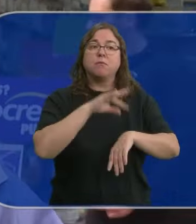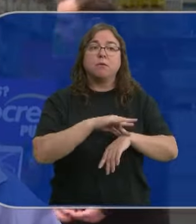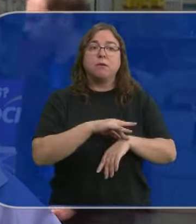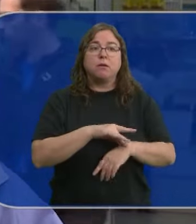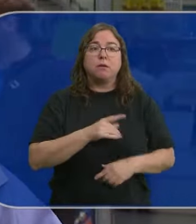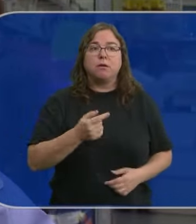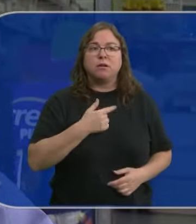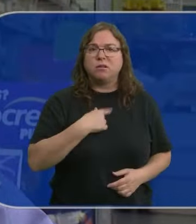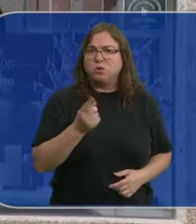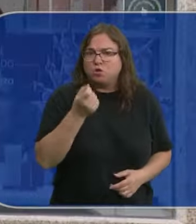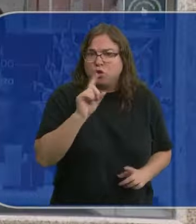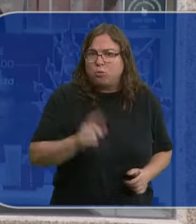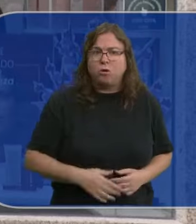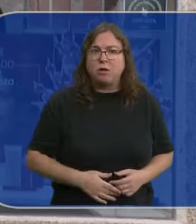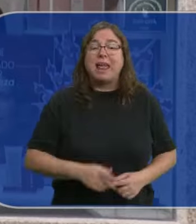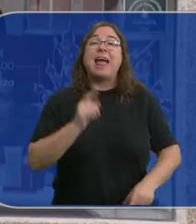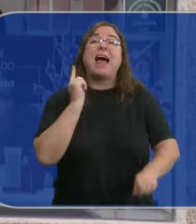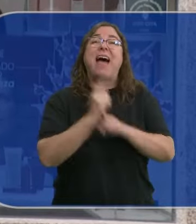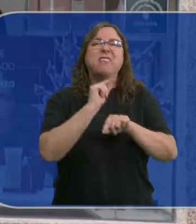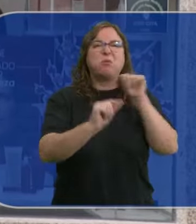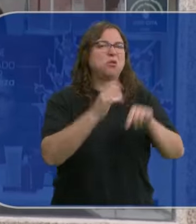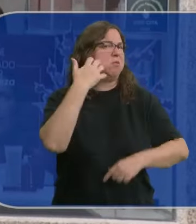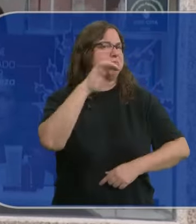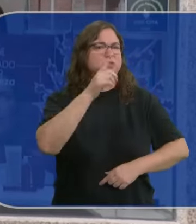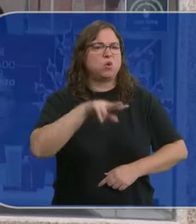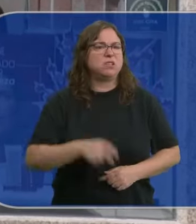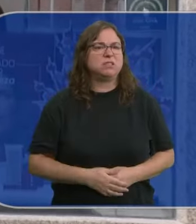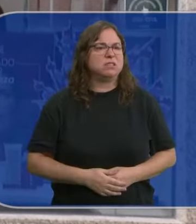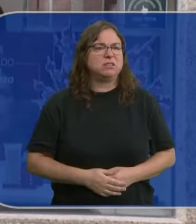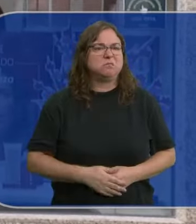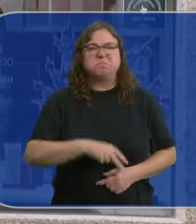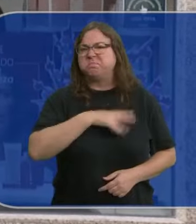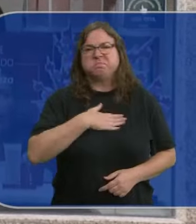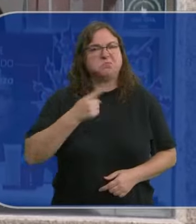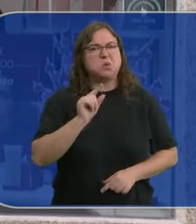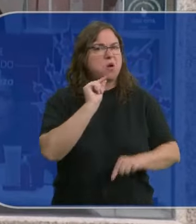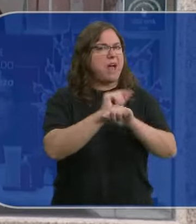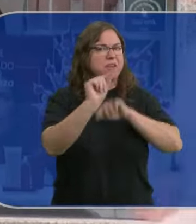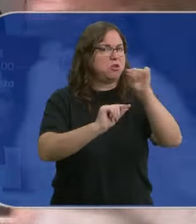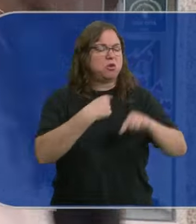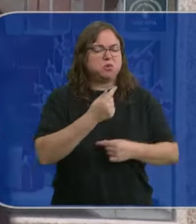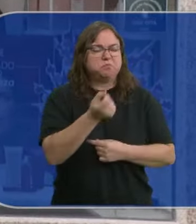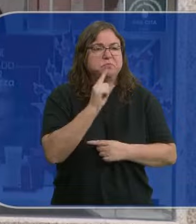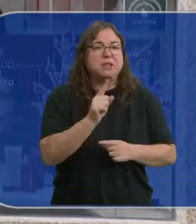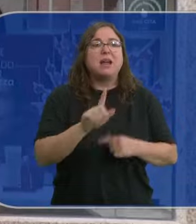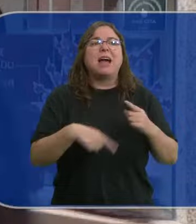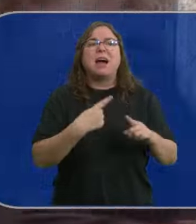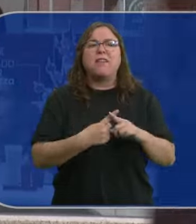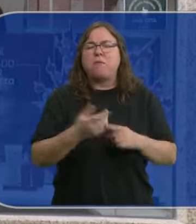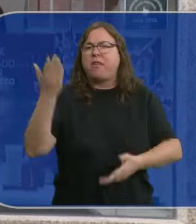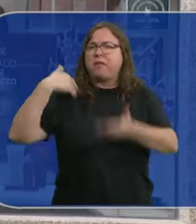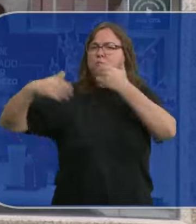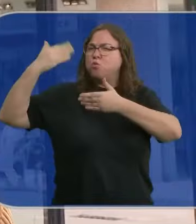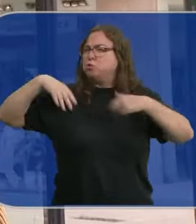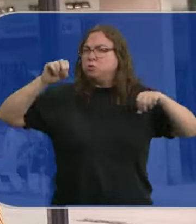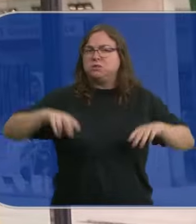Lo tomo, lo voy a tomar. Antibióticos no suelo tomar, por lo general no los tomo, no, no. Aparte de que hace un gollón